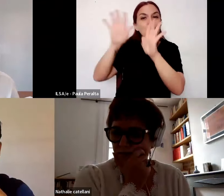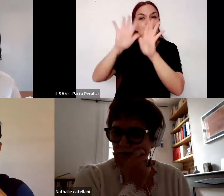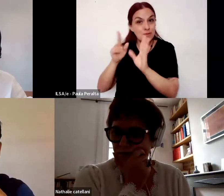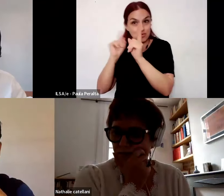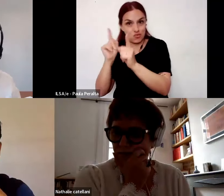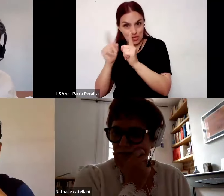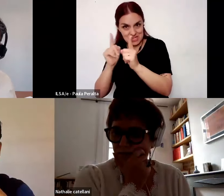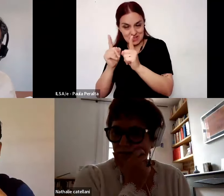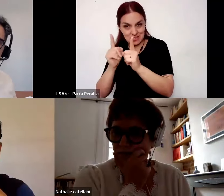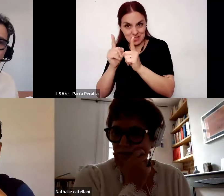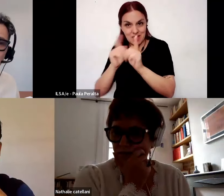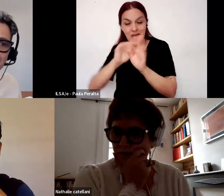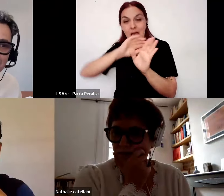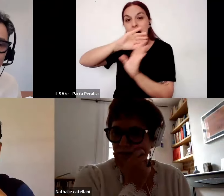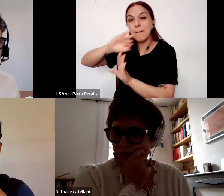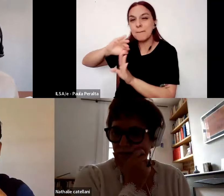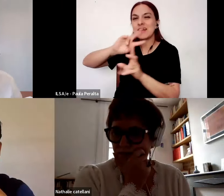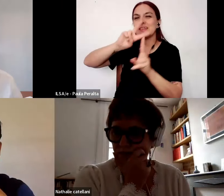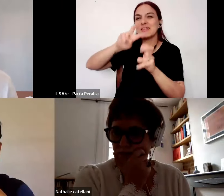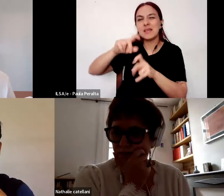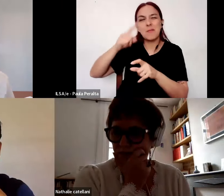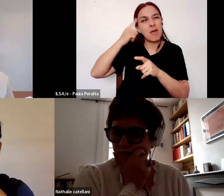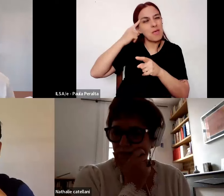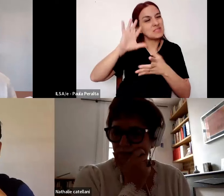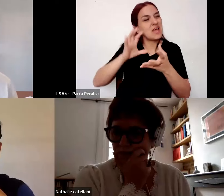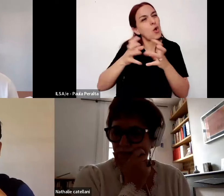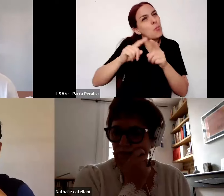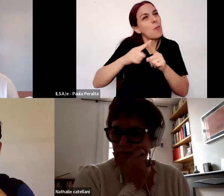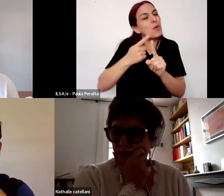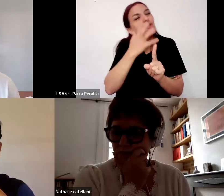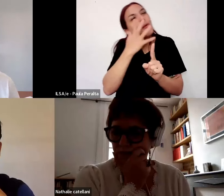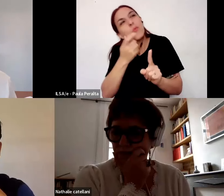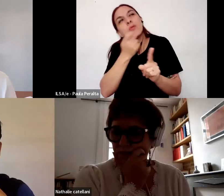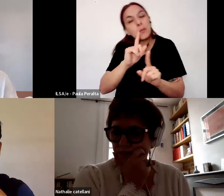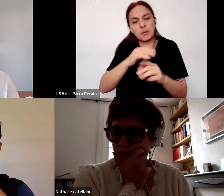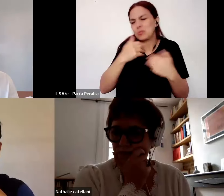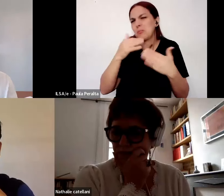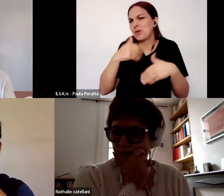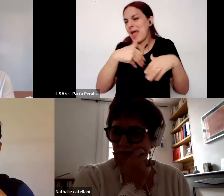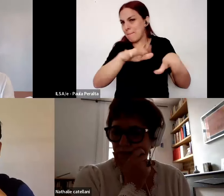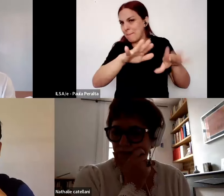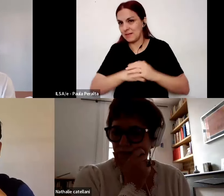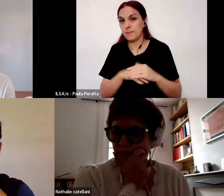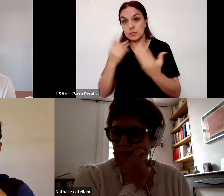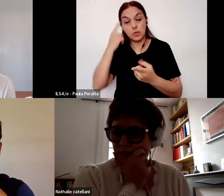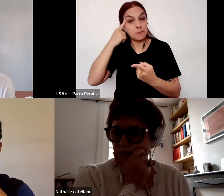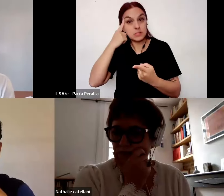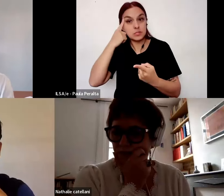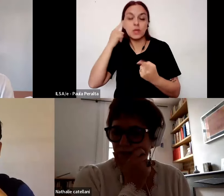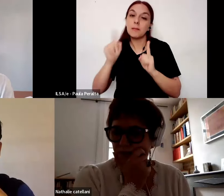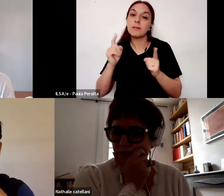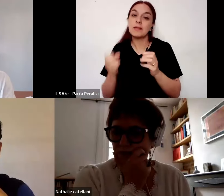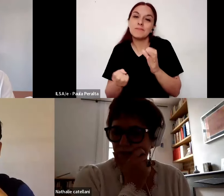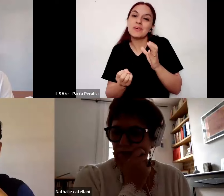más allá de las orientaciones políticas digamos de quienes lo sostengan ¿no? entonces eso me parece también que genera la posibilidad de una